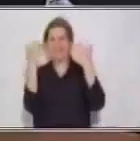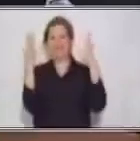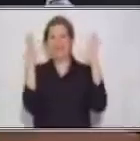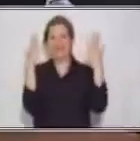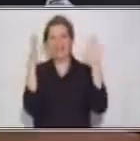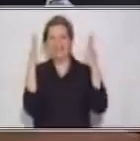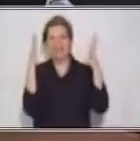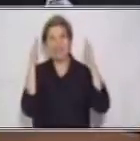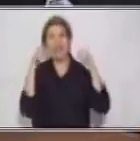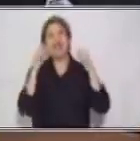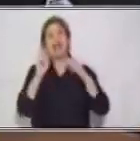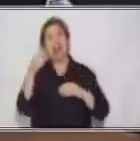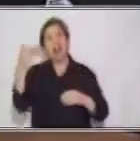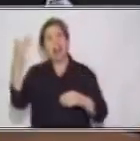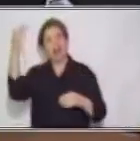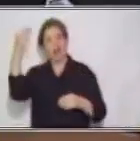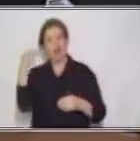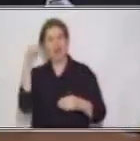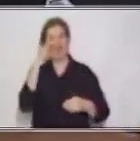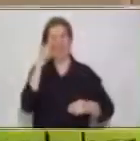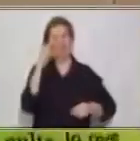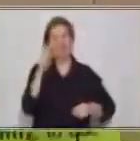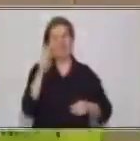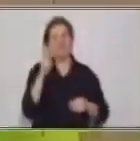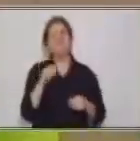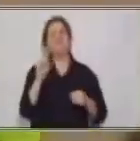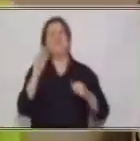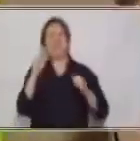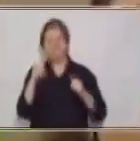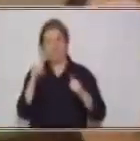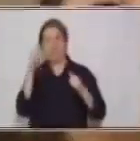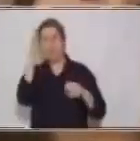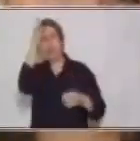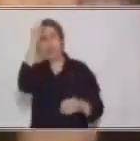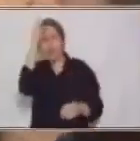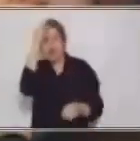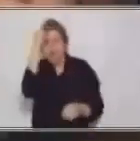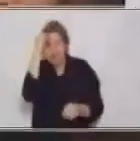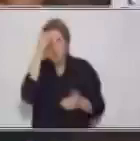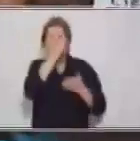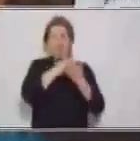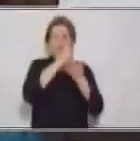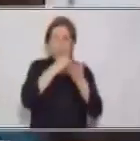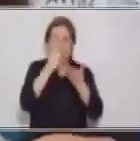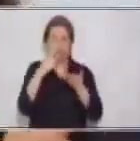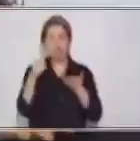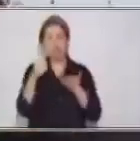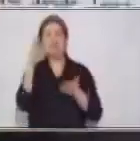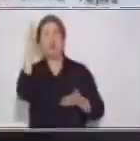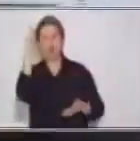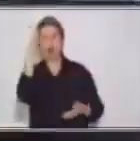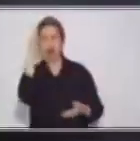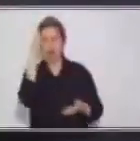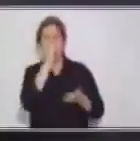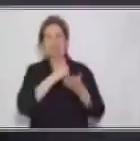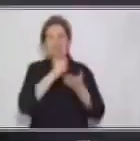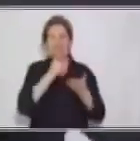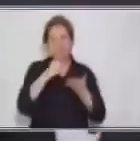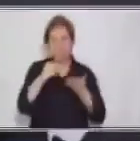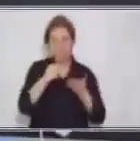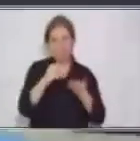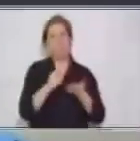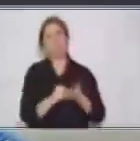ya hemos visto con anterioridad las oraciones, ¿verdad? Se recuerdan de las oraciones de inmembres y